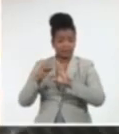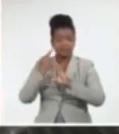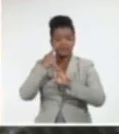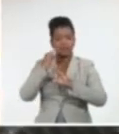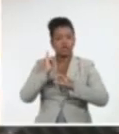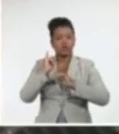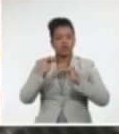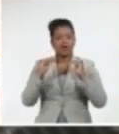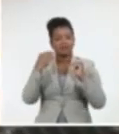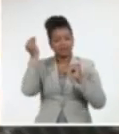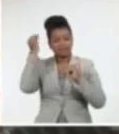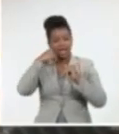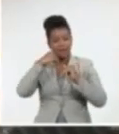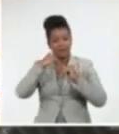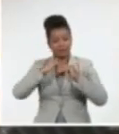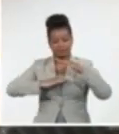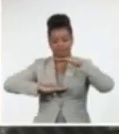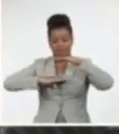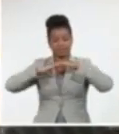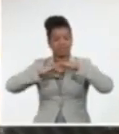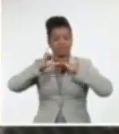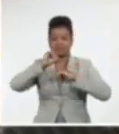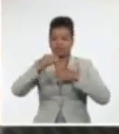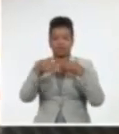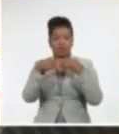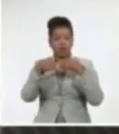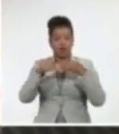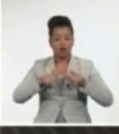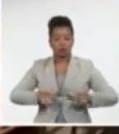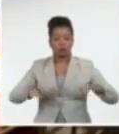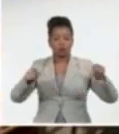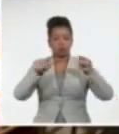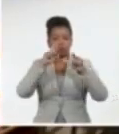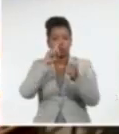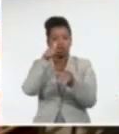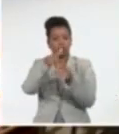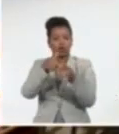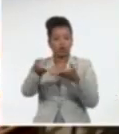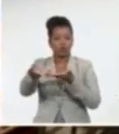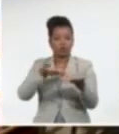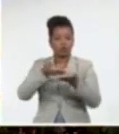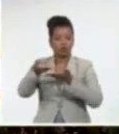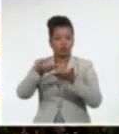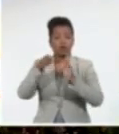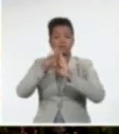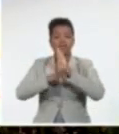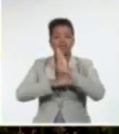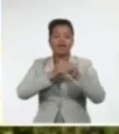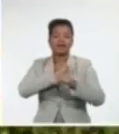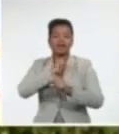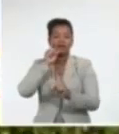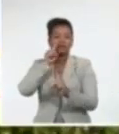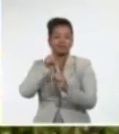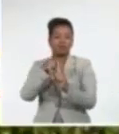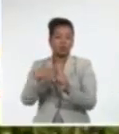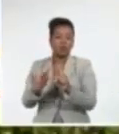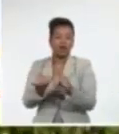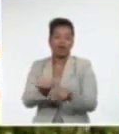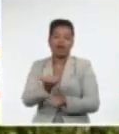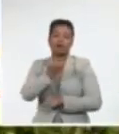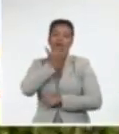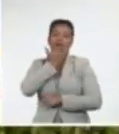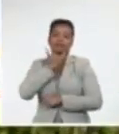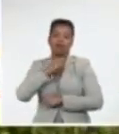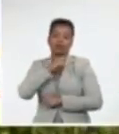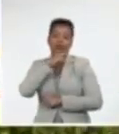de 60 dólares por barril a esas exportaciones energéticas. La medida pretende perjudicar a uno de los pilares de la